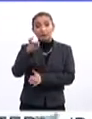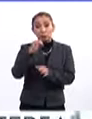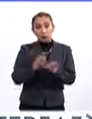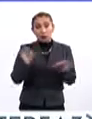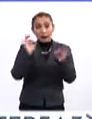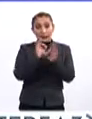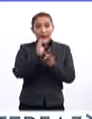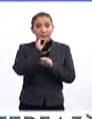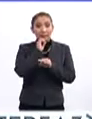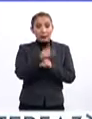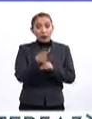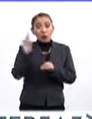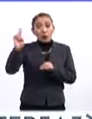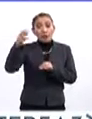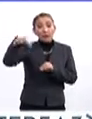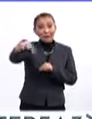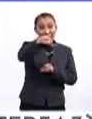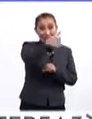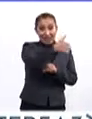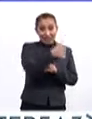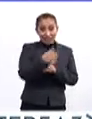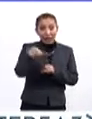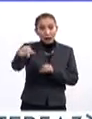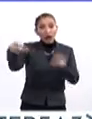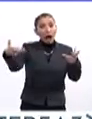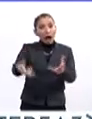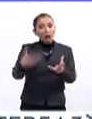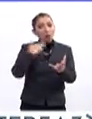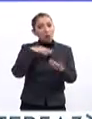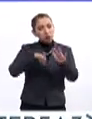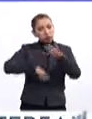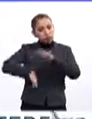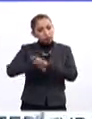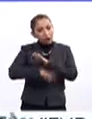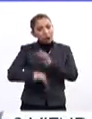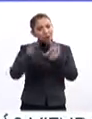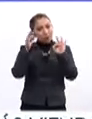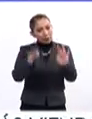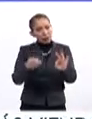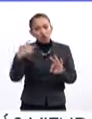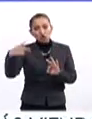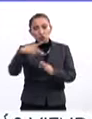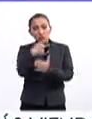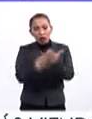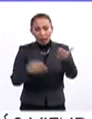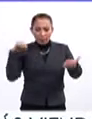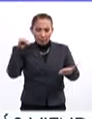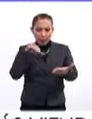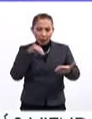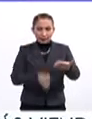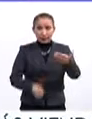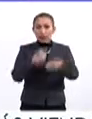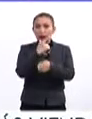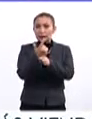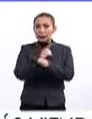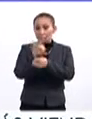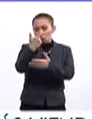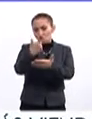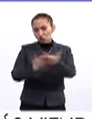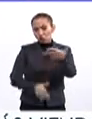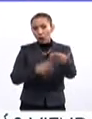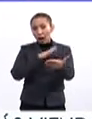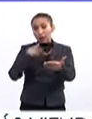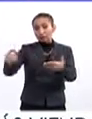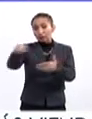es muy importante también, que las universidades ejerzan estas bases adecuadas en sus planes de estudio y en las carreras que ofrecen